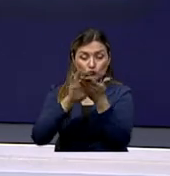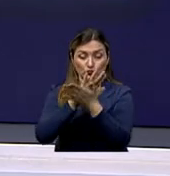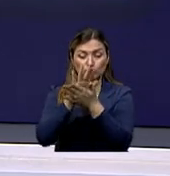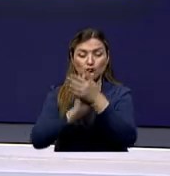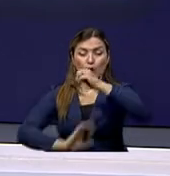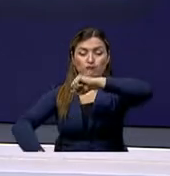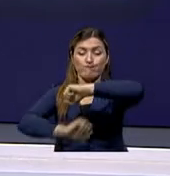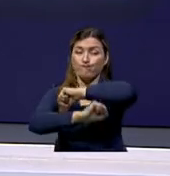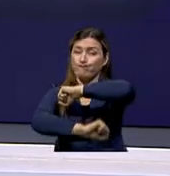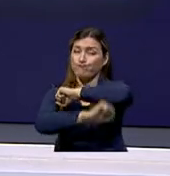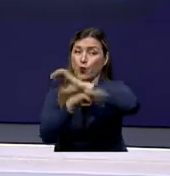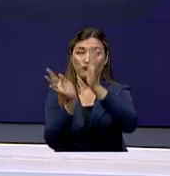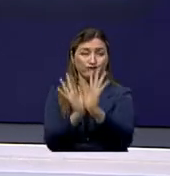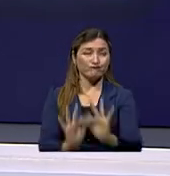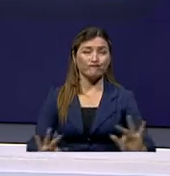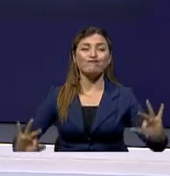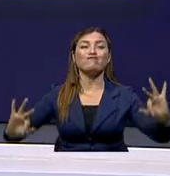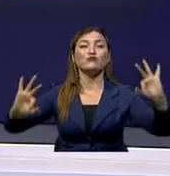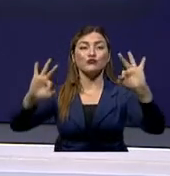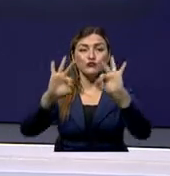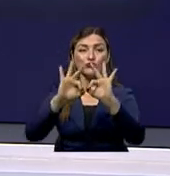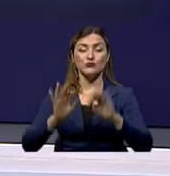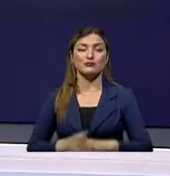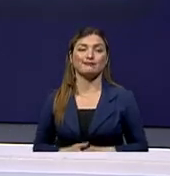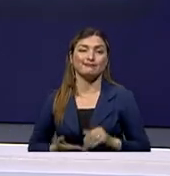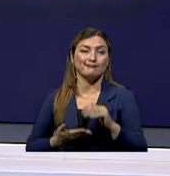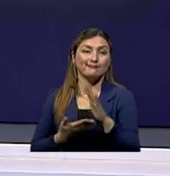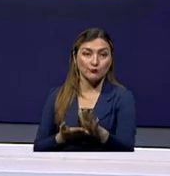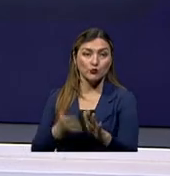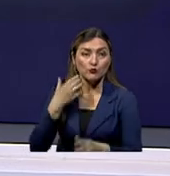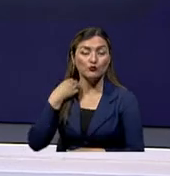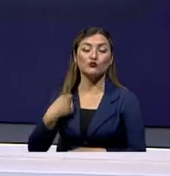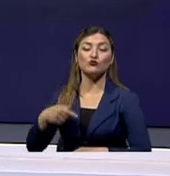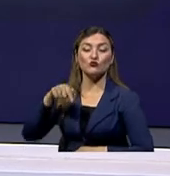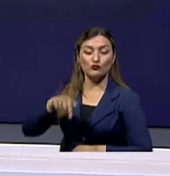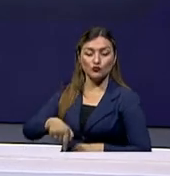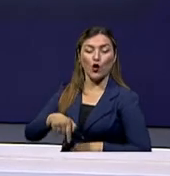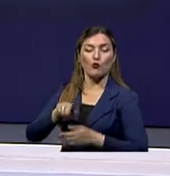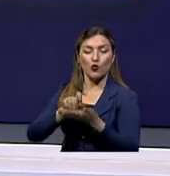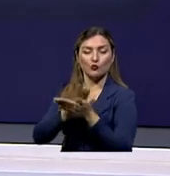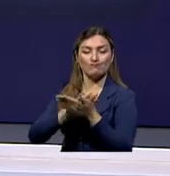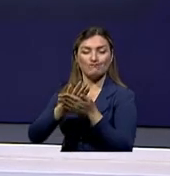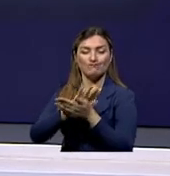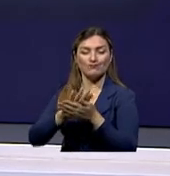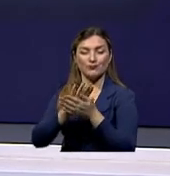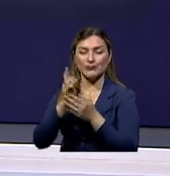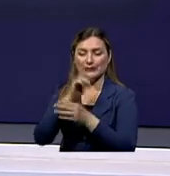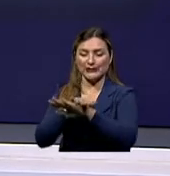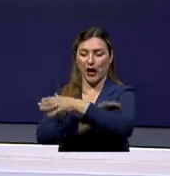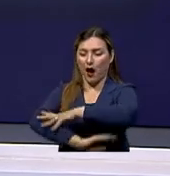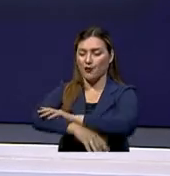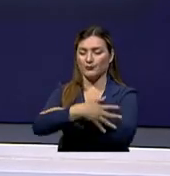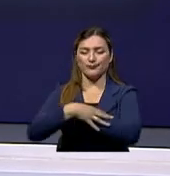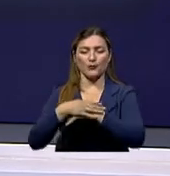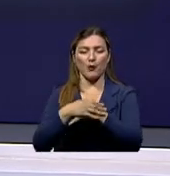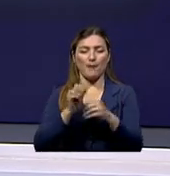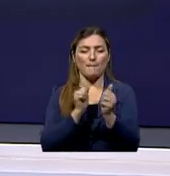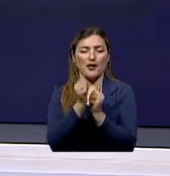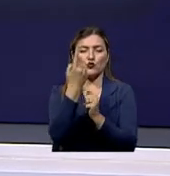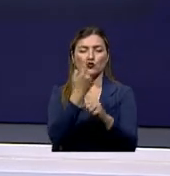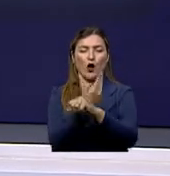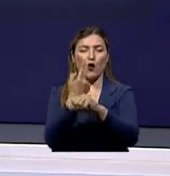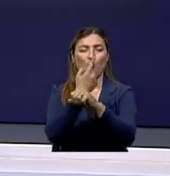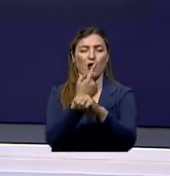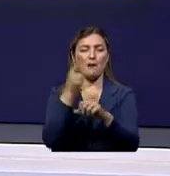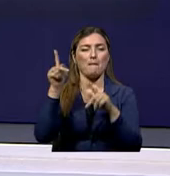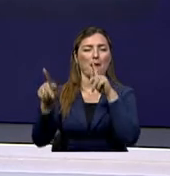fundamental. Sin embargo, si es que yo me pongo protector solar hoy y después de una hora no me vuelvo a poner todo el día y paso en la